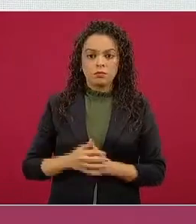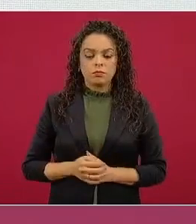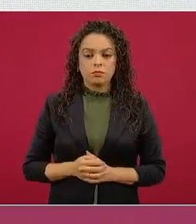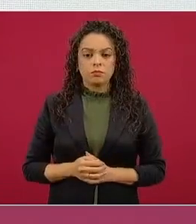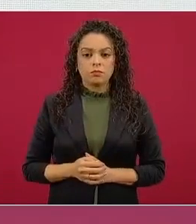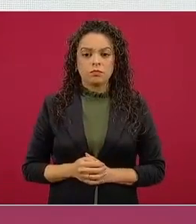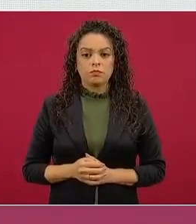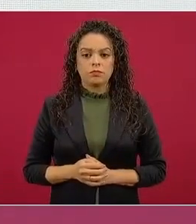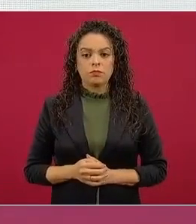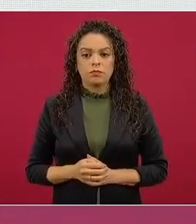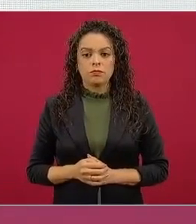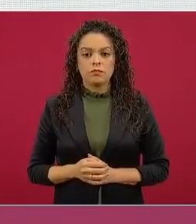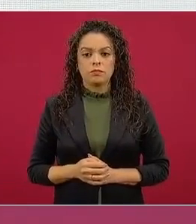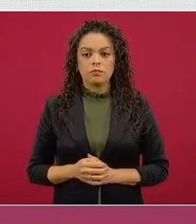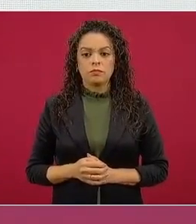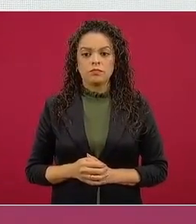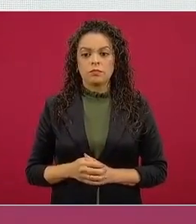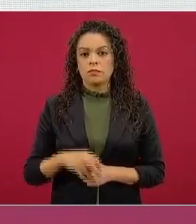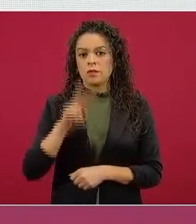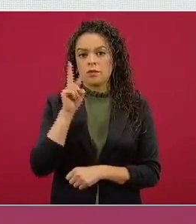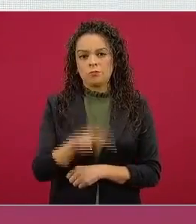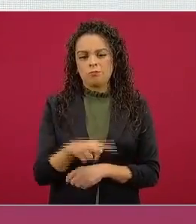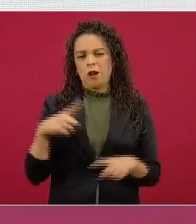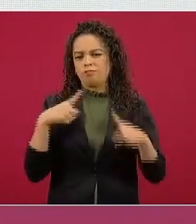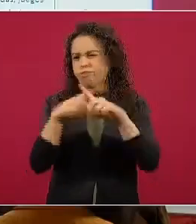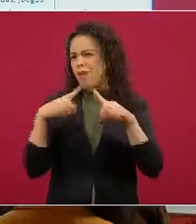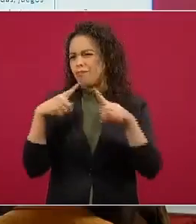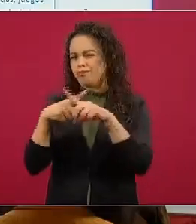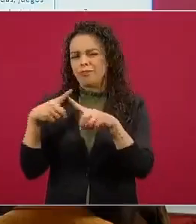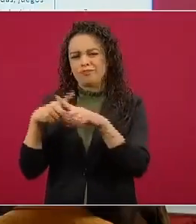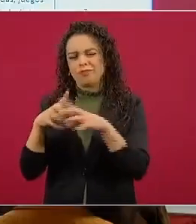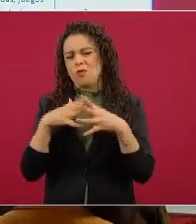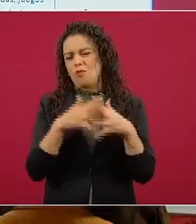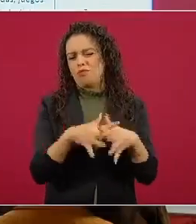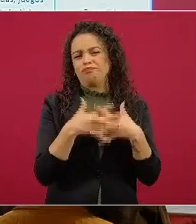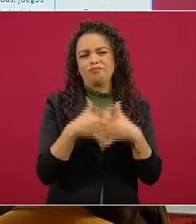Un desorden. Seguimos.